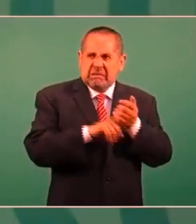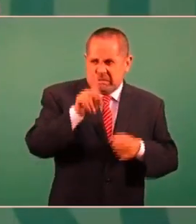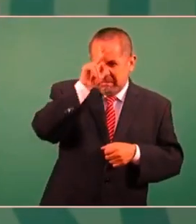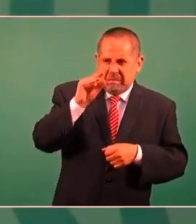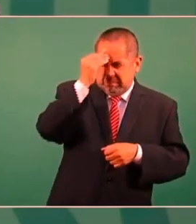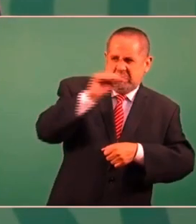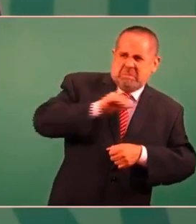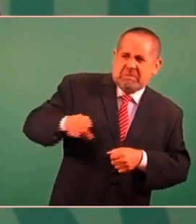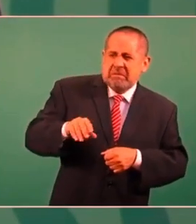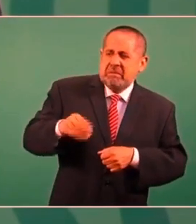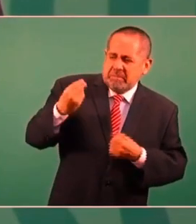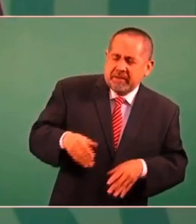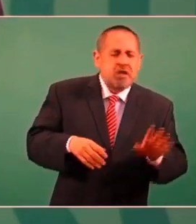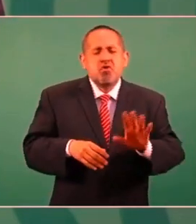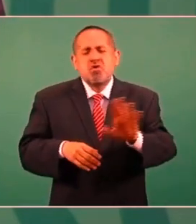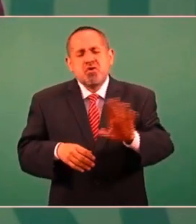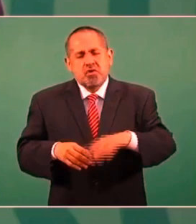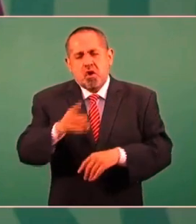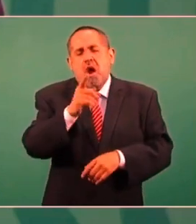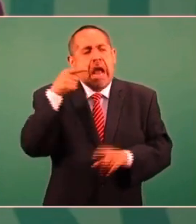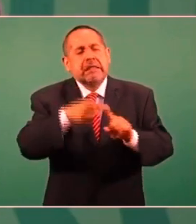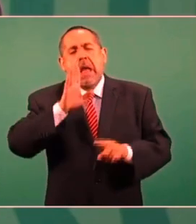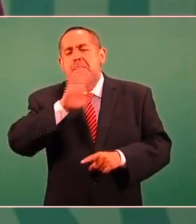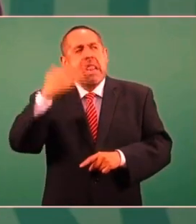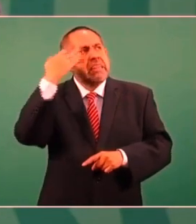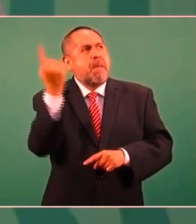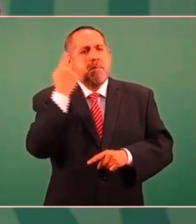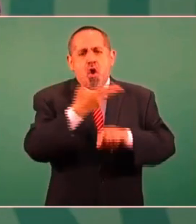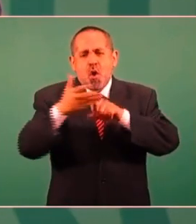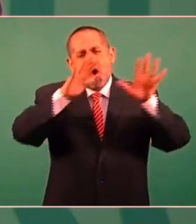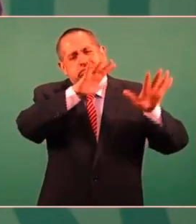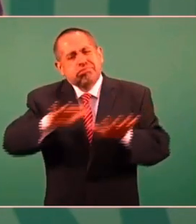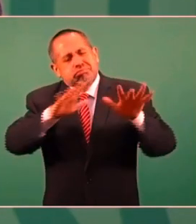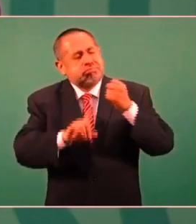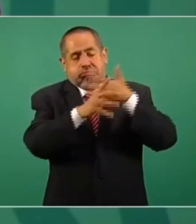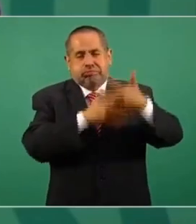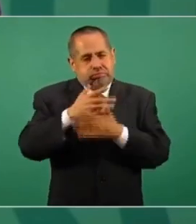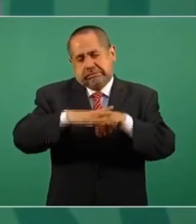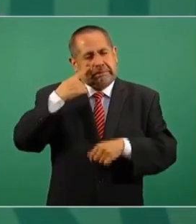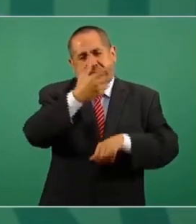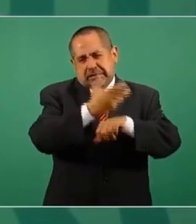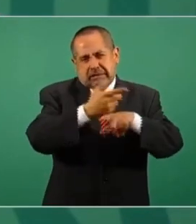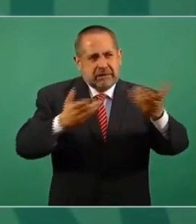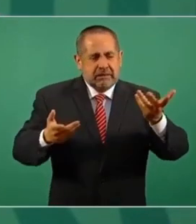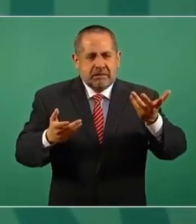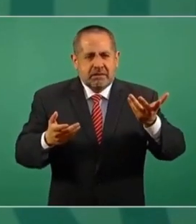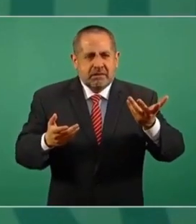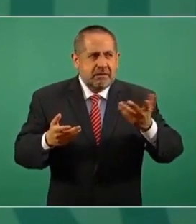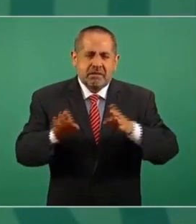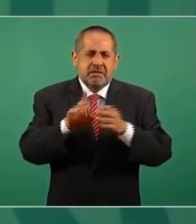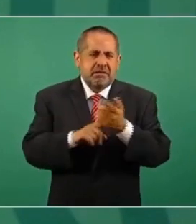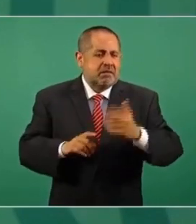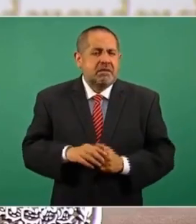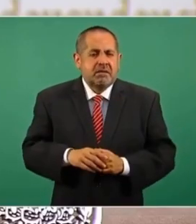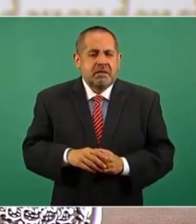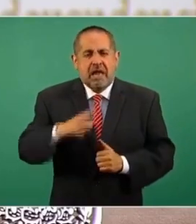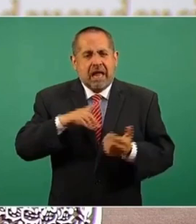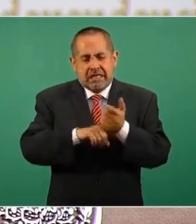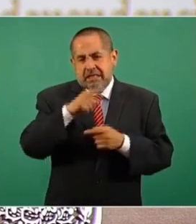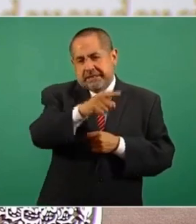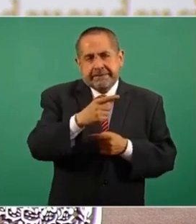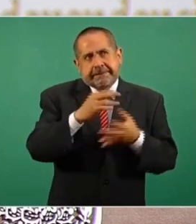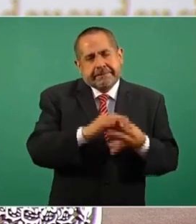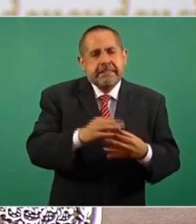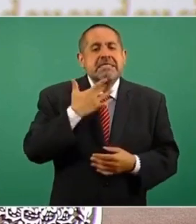es un asunto que tiene que ver con el mal tiempo, con la temporada invernal, sobre todo en Estados Unidos, y como hay una